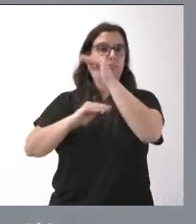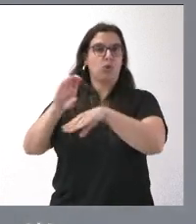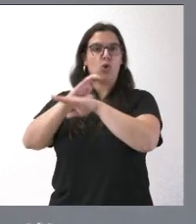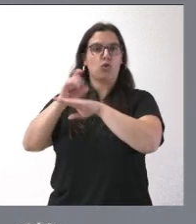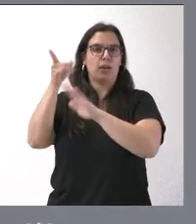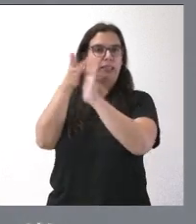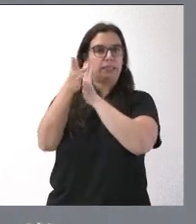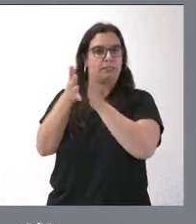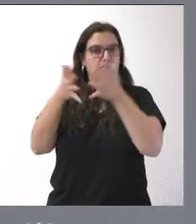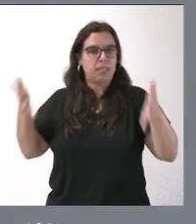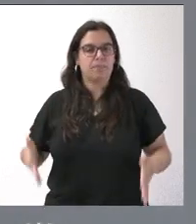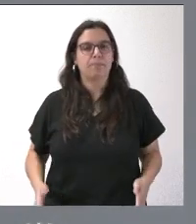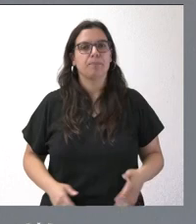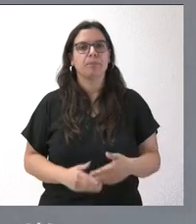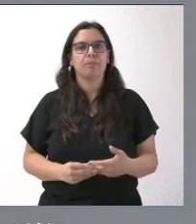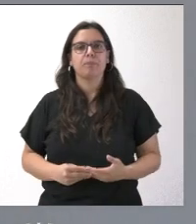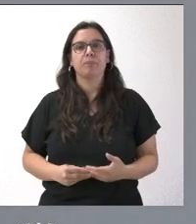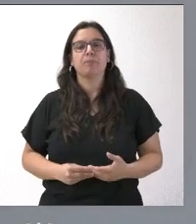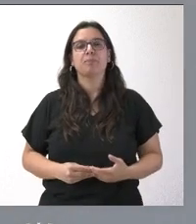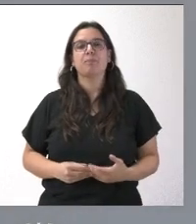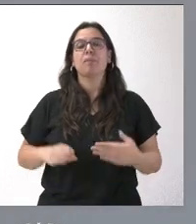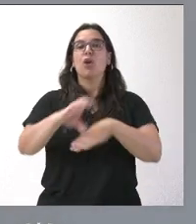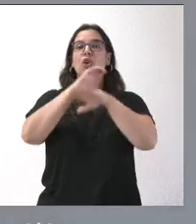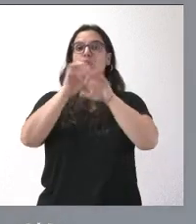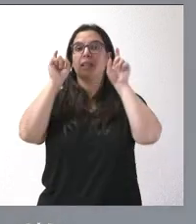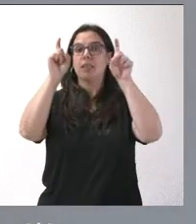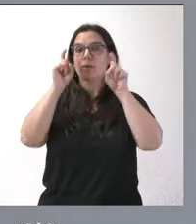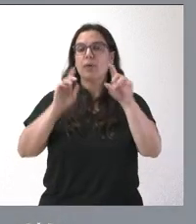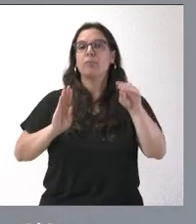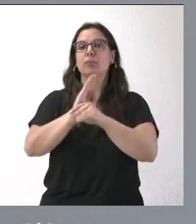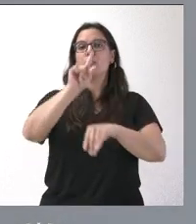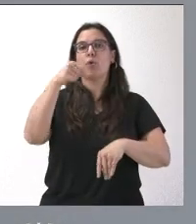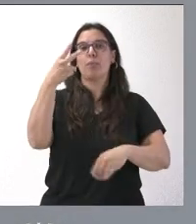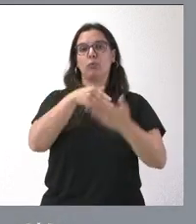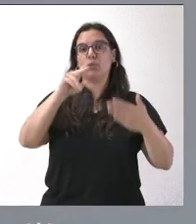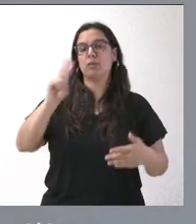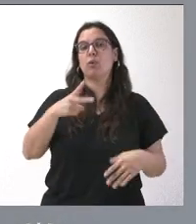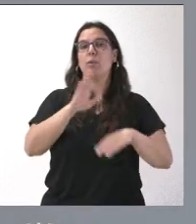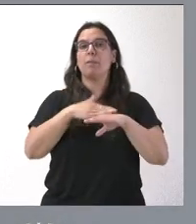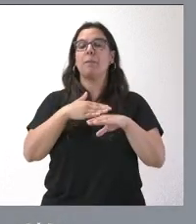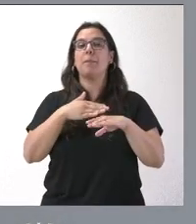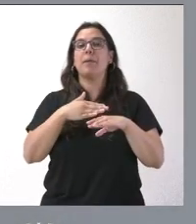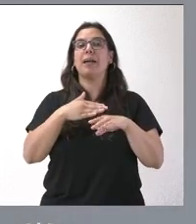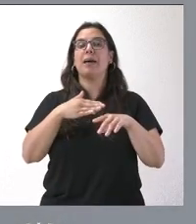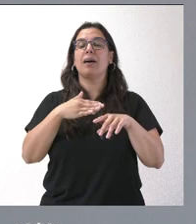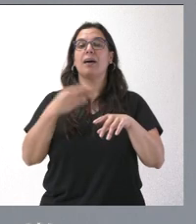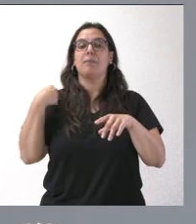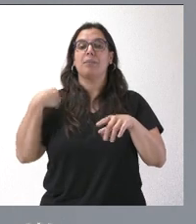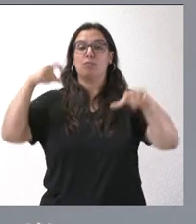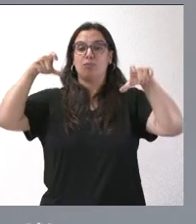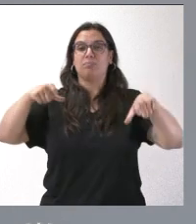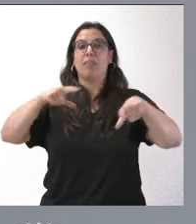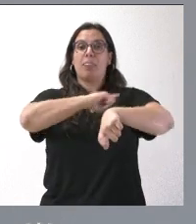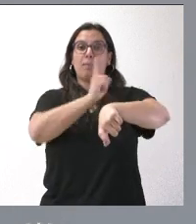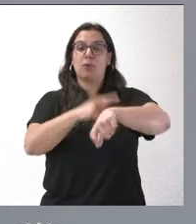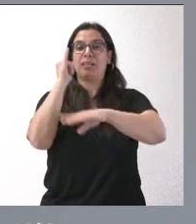todo aquello que estimen oportuno. La Consejería de Educación va a invertir 1,2 millones de euros para cerrar la pista deportiva del